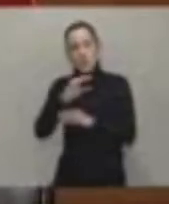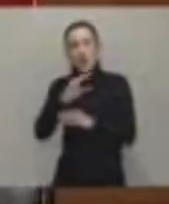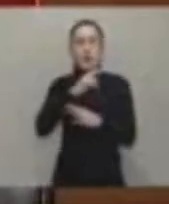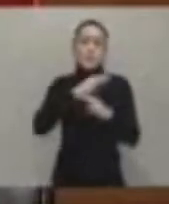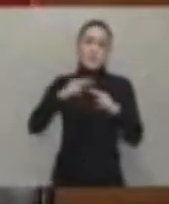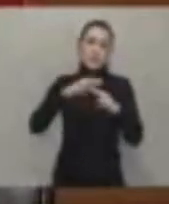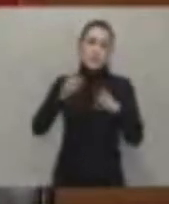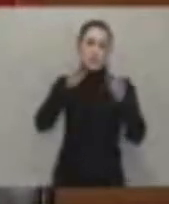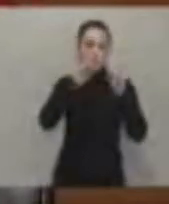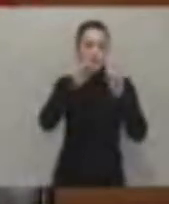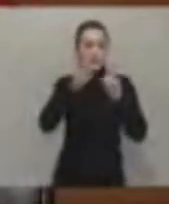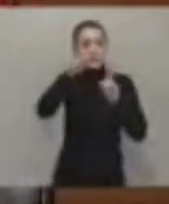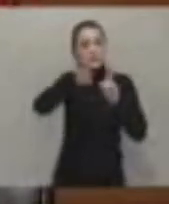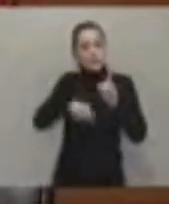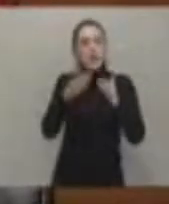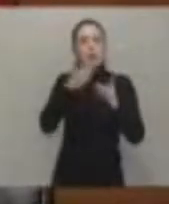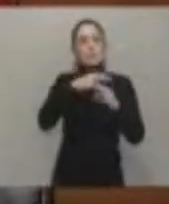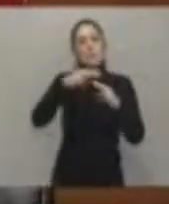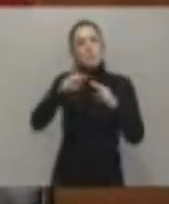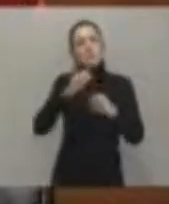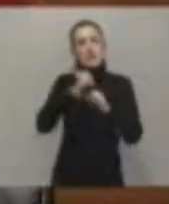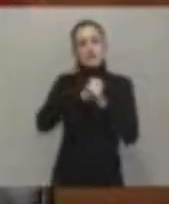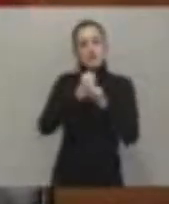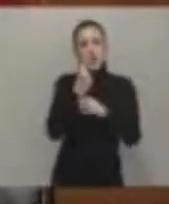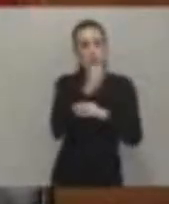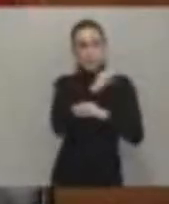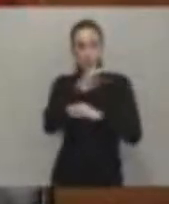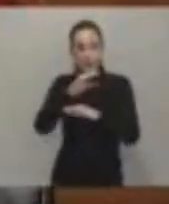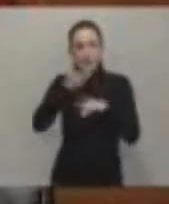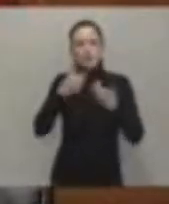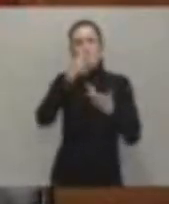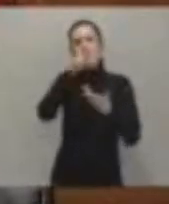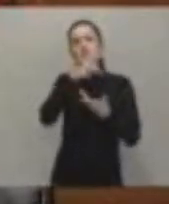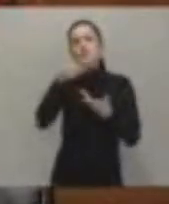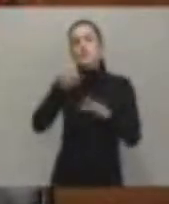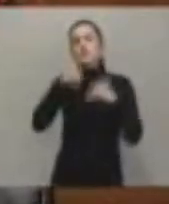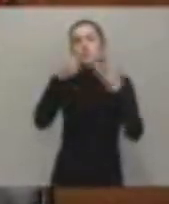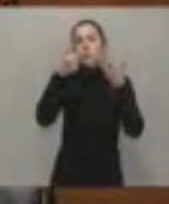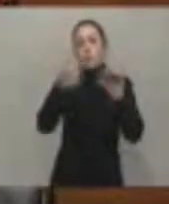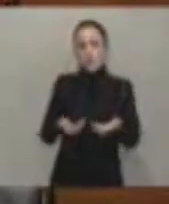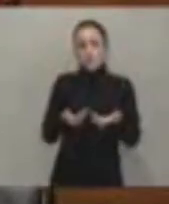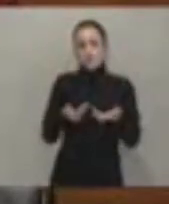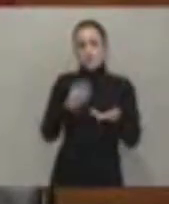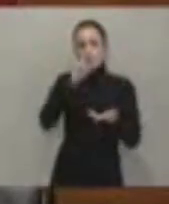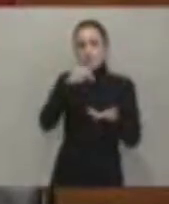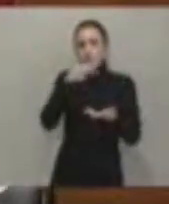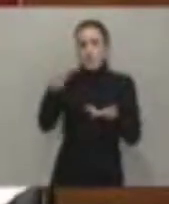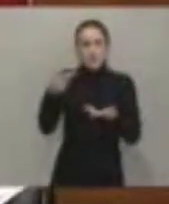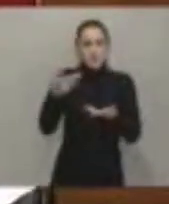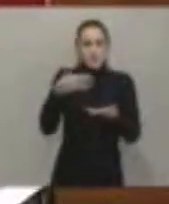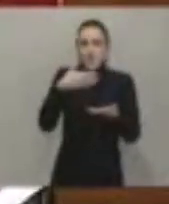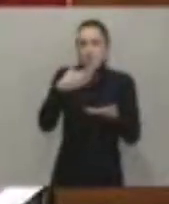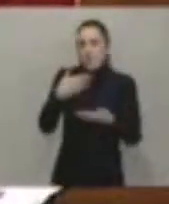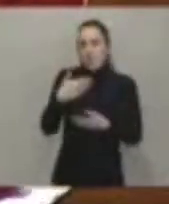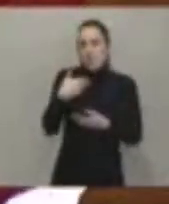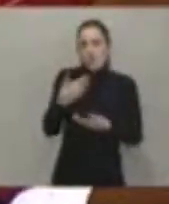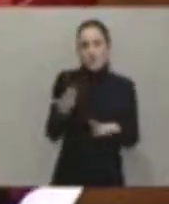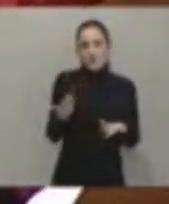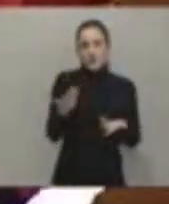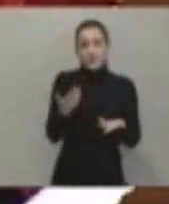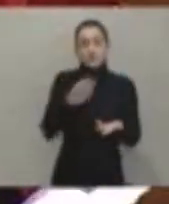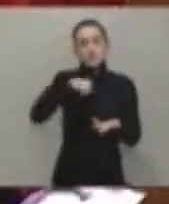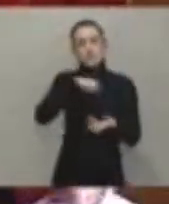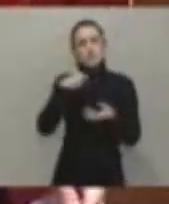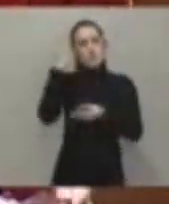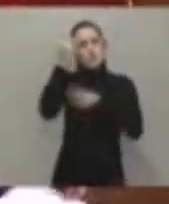formativas y a políticas de empleo, los resultados son absolutamente ineficientes. Y nosotros creemos